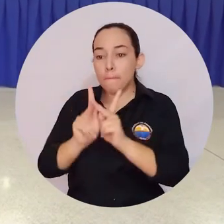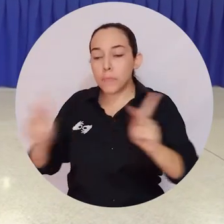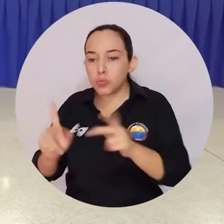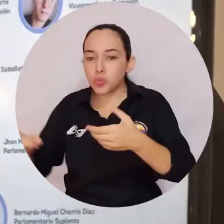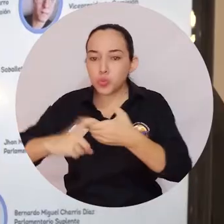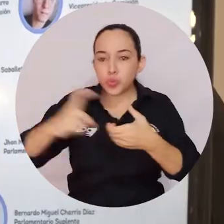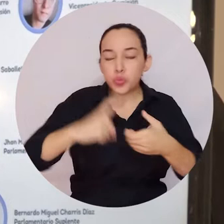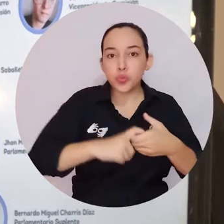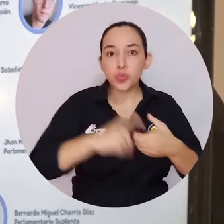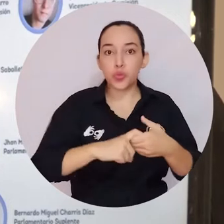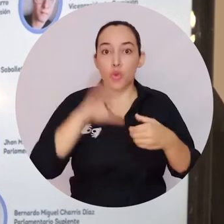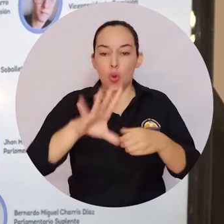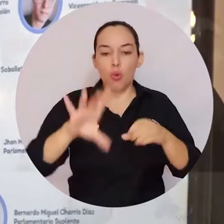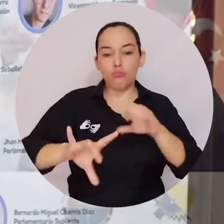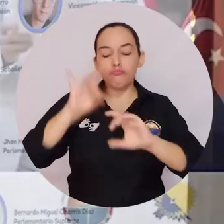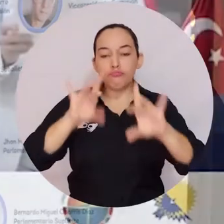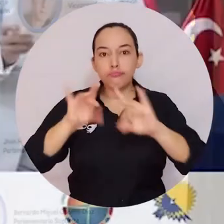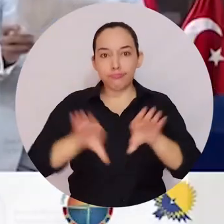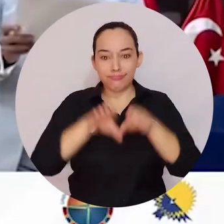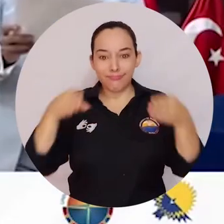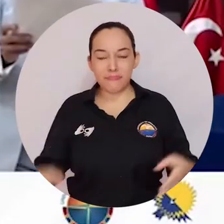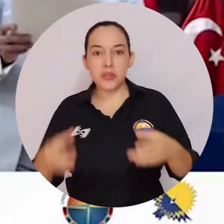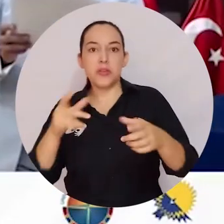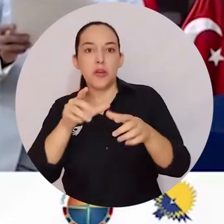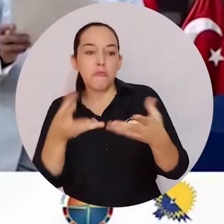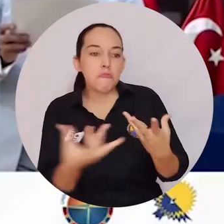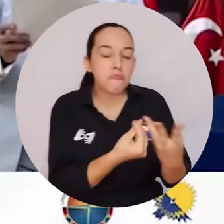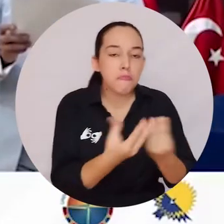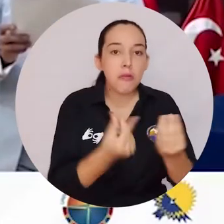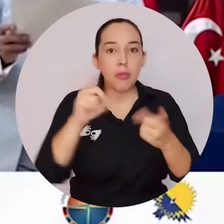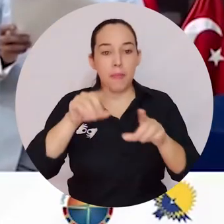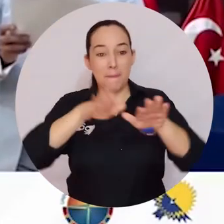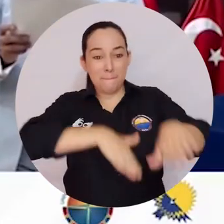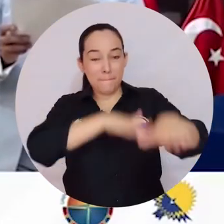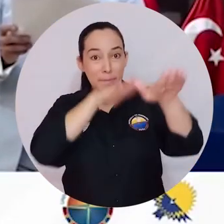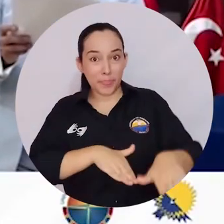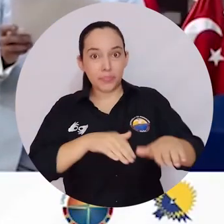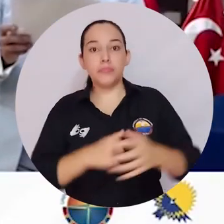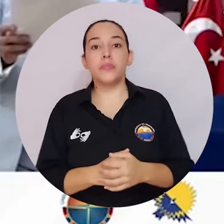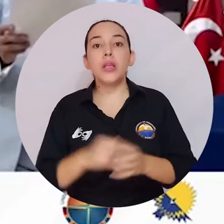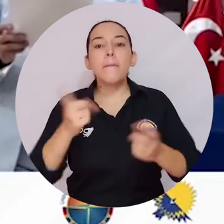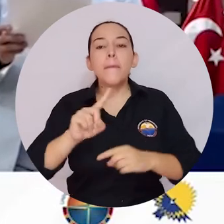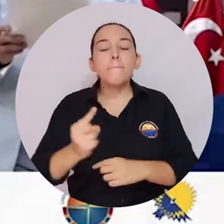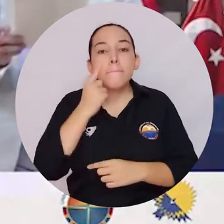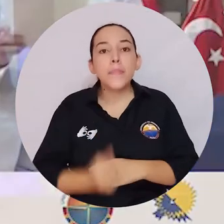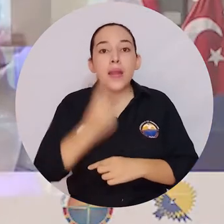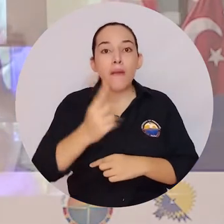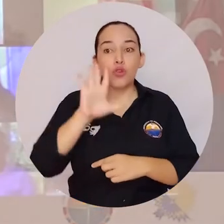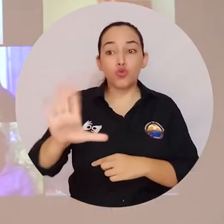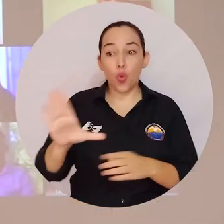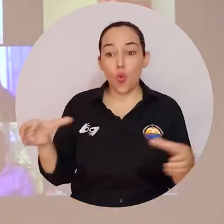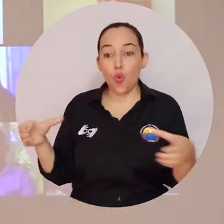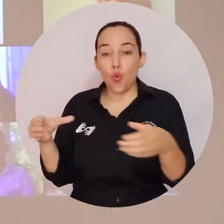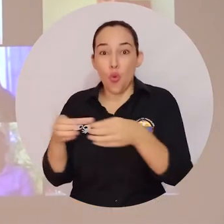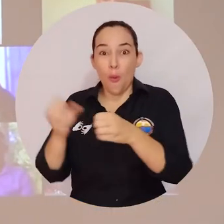de la mesa directiva y las comisiones, así como la elección del presidente del estamento en institución. Asimismo, por primera vez se tuvo la participación de